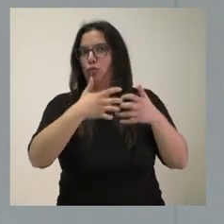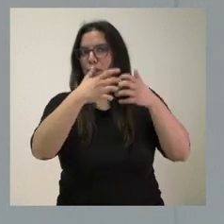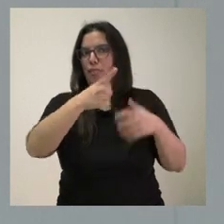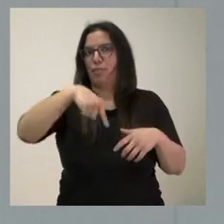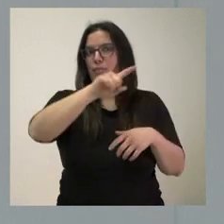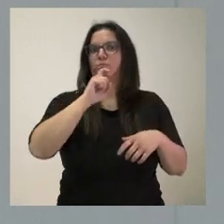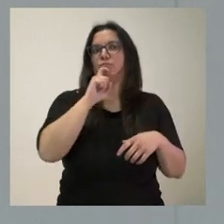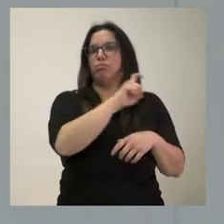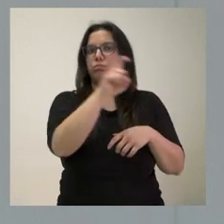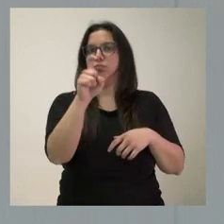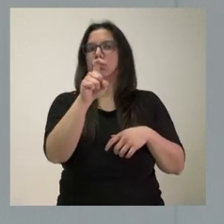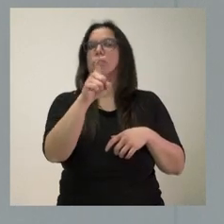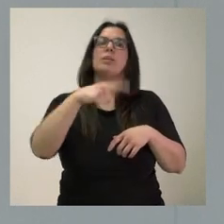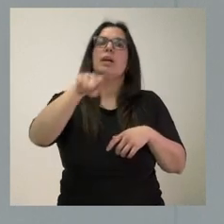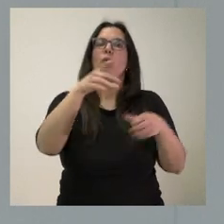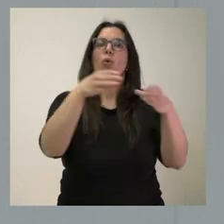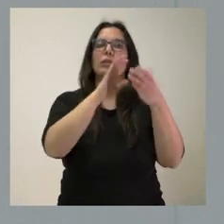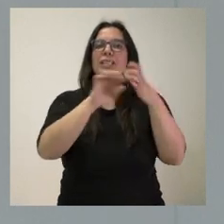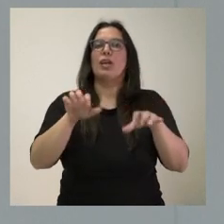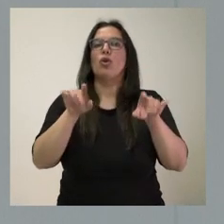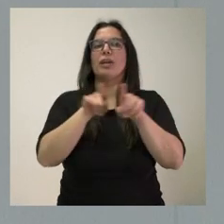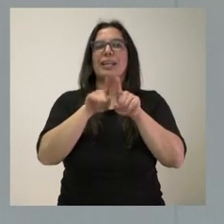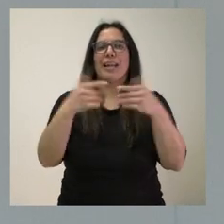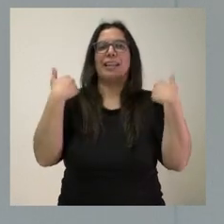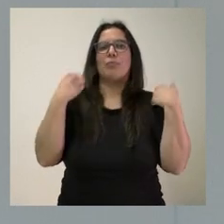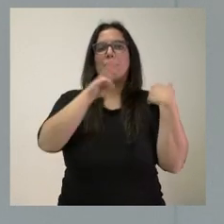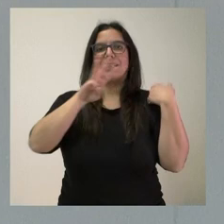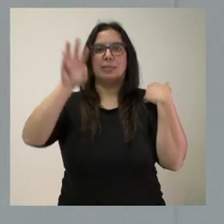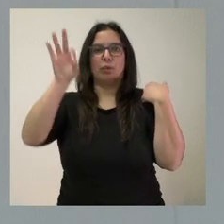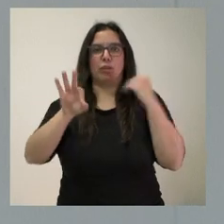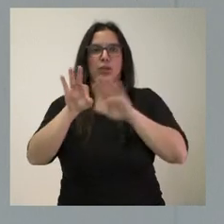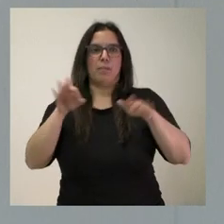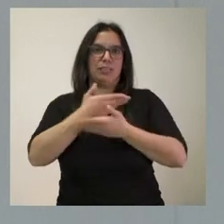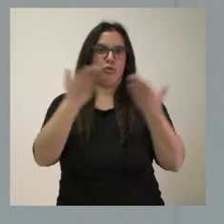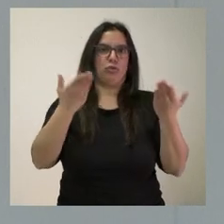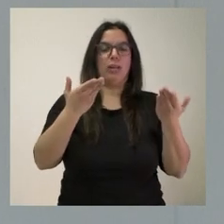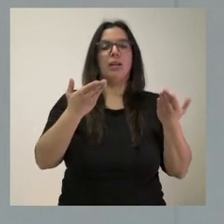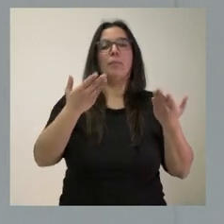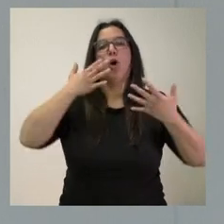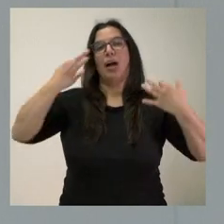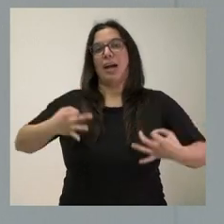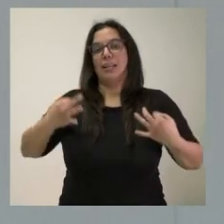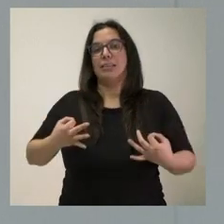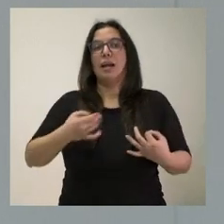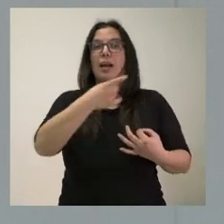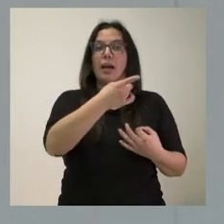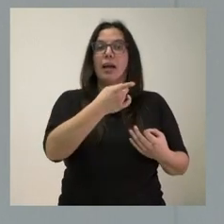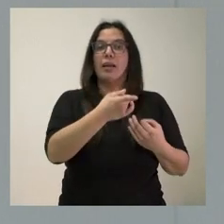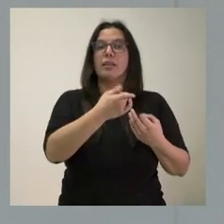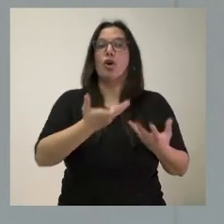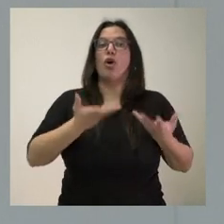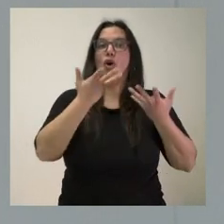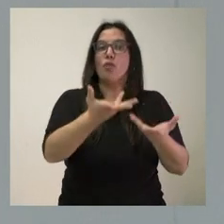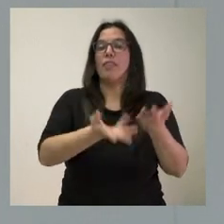donde el peso de la Junta de Castilla y es un tercio sobre el total del volumen, la garantía existe, tanto si lo puede seguir prestando con la